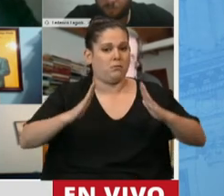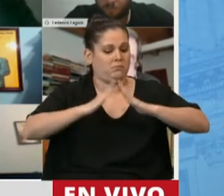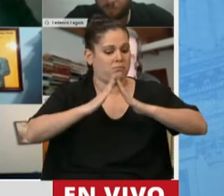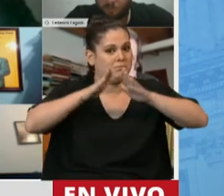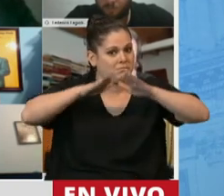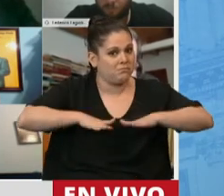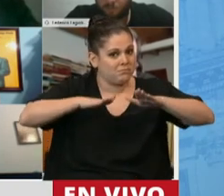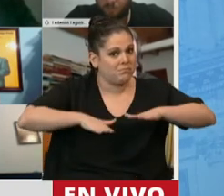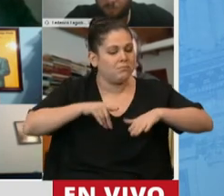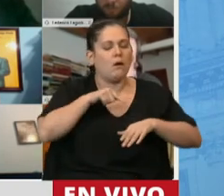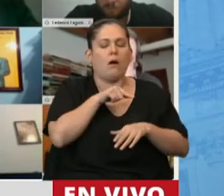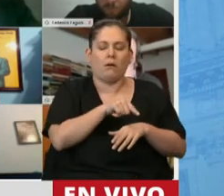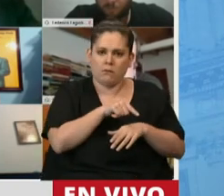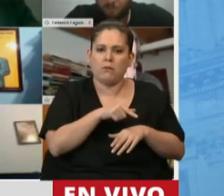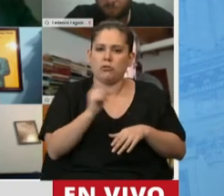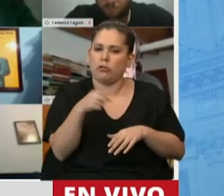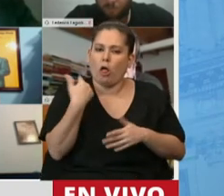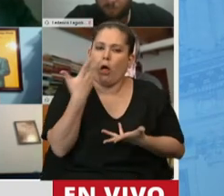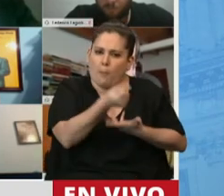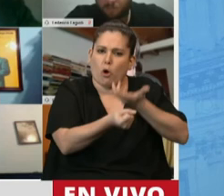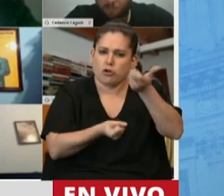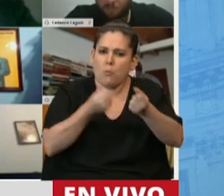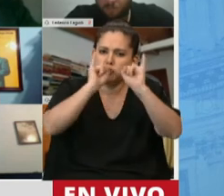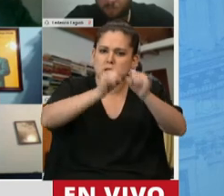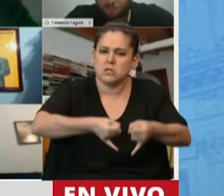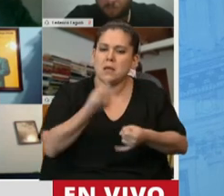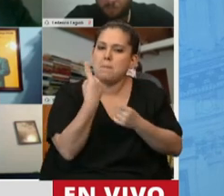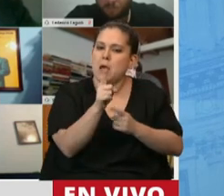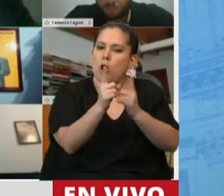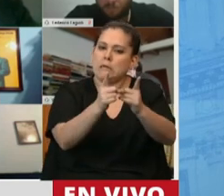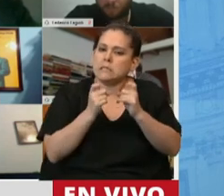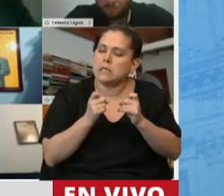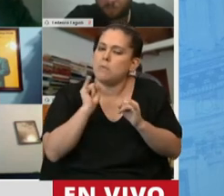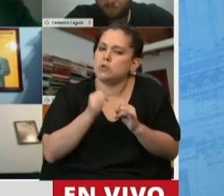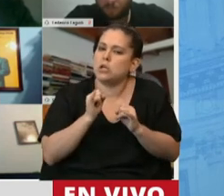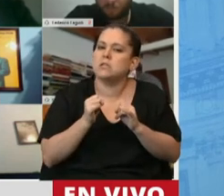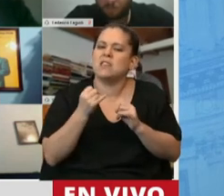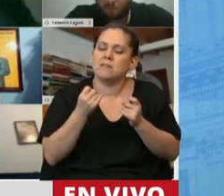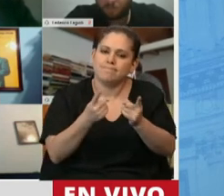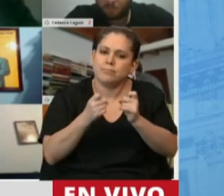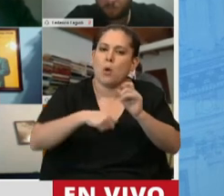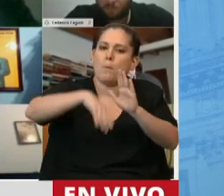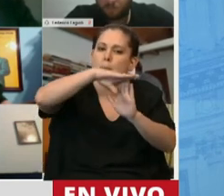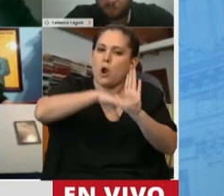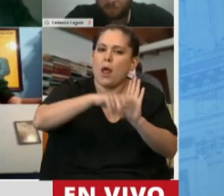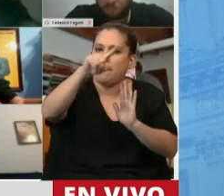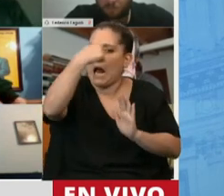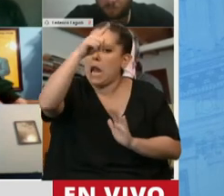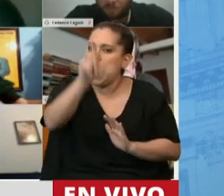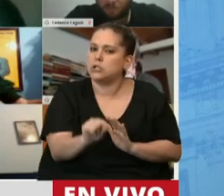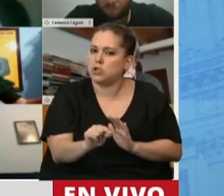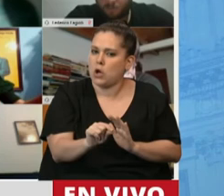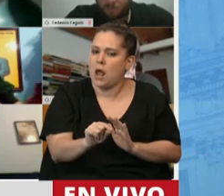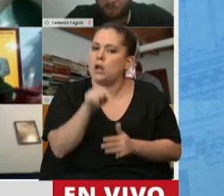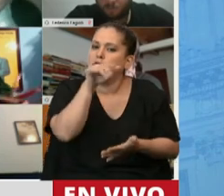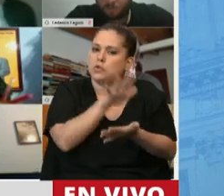hemos apoyado, necesitamos que se desarrolle definitivamente un programa nacional de pesquisa